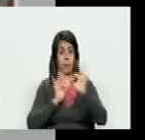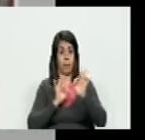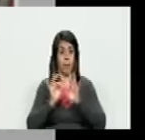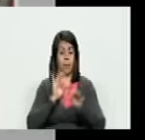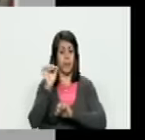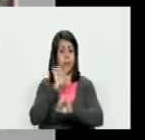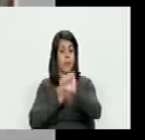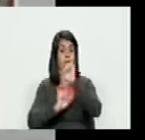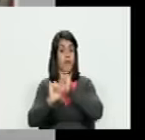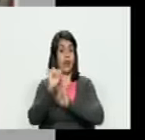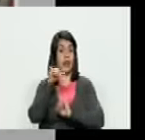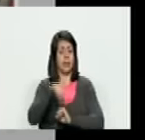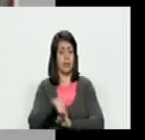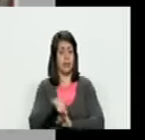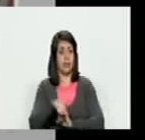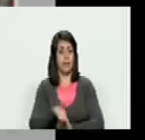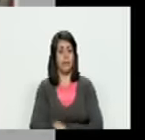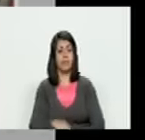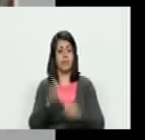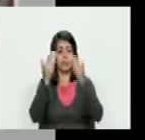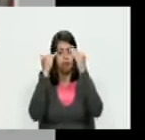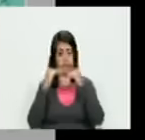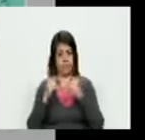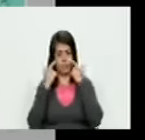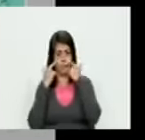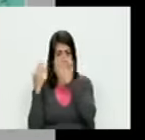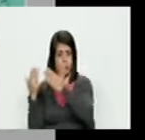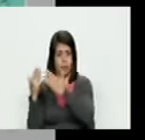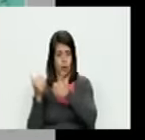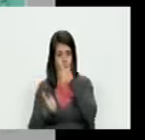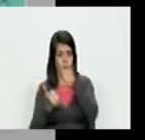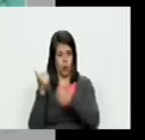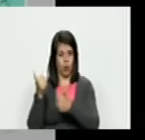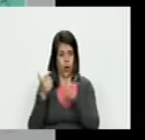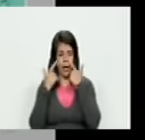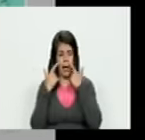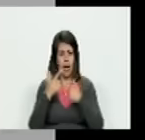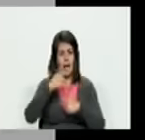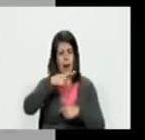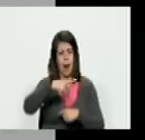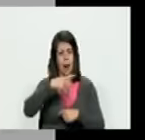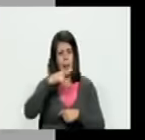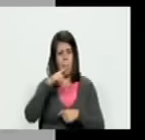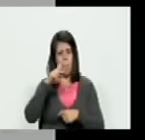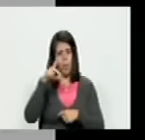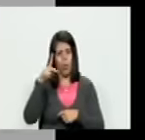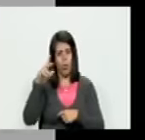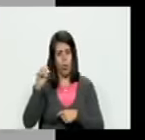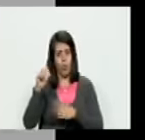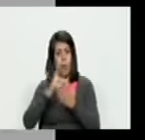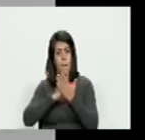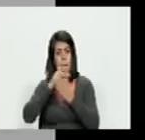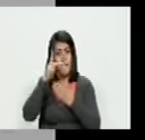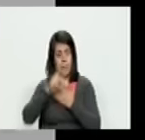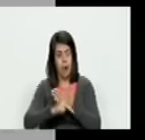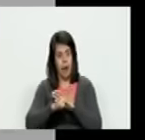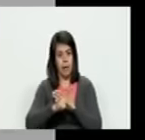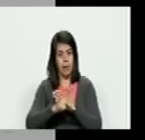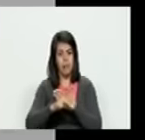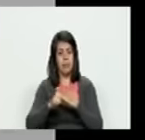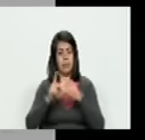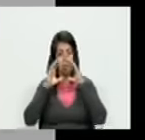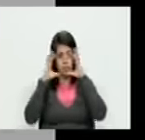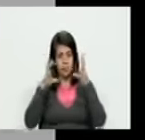para defendernos el pulpo la siguiente imagen después de esta ¿cuál es el pulpo que yo me refería al principio? aquí está es una operación de tantos